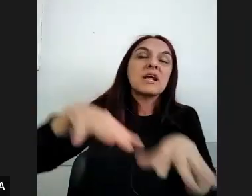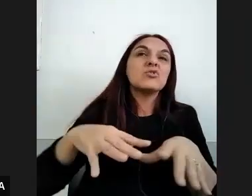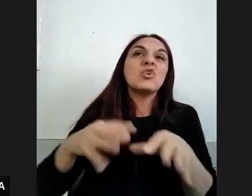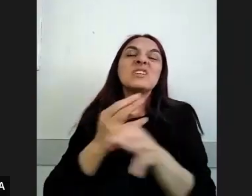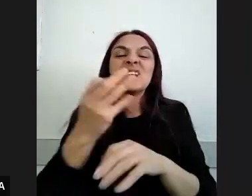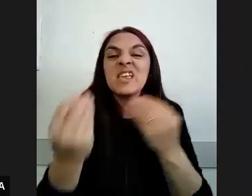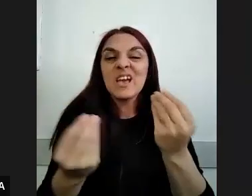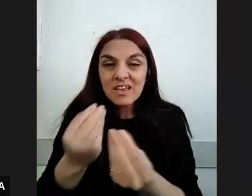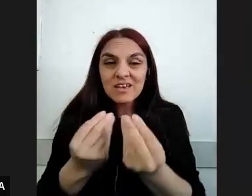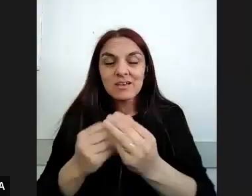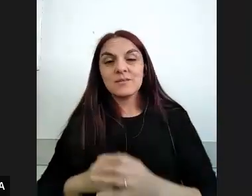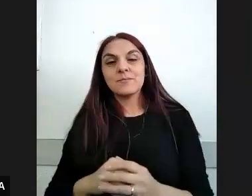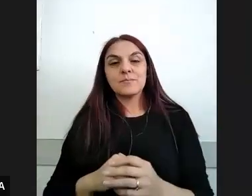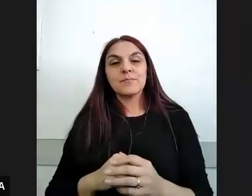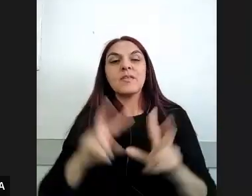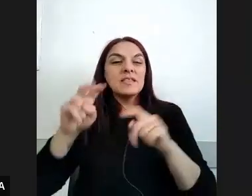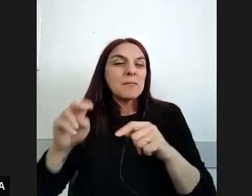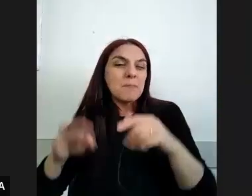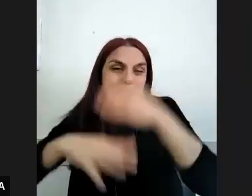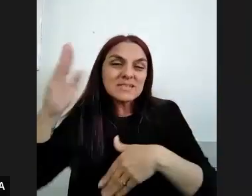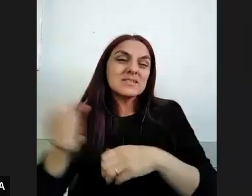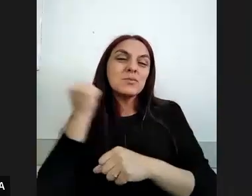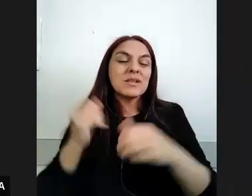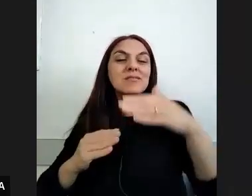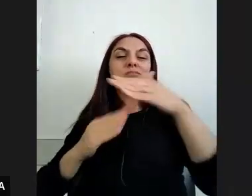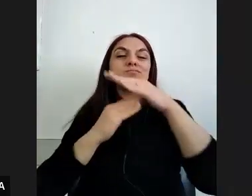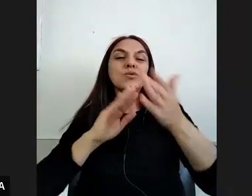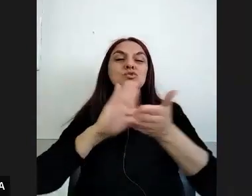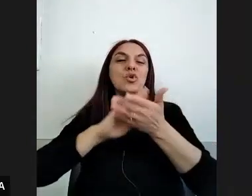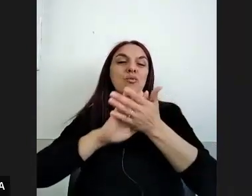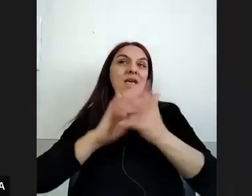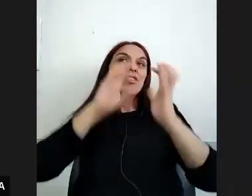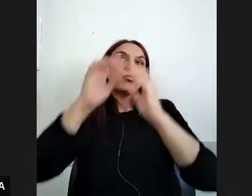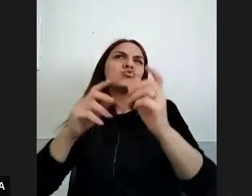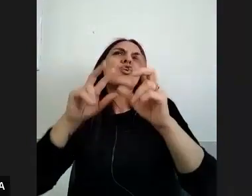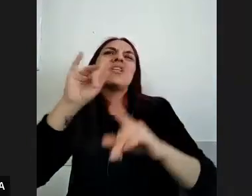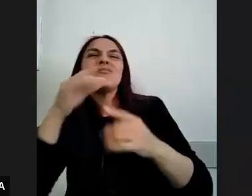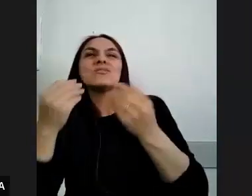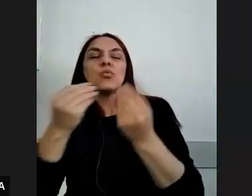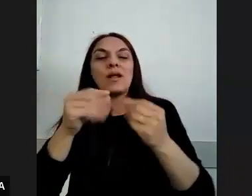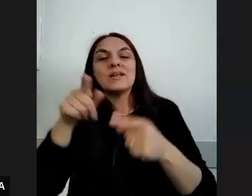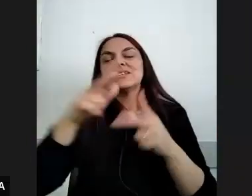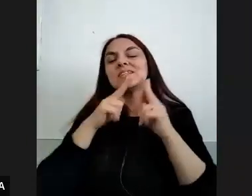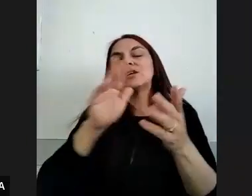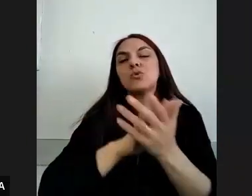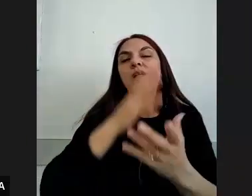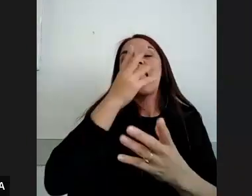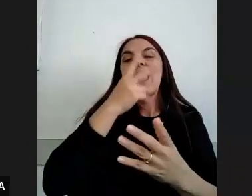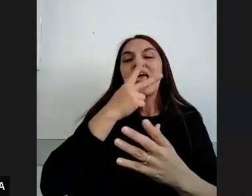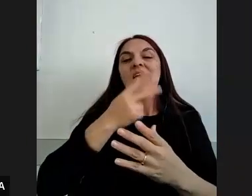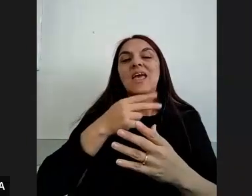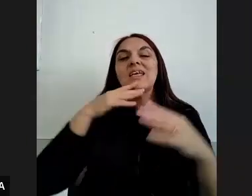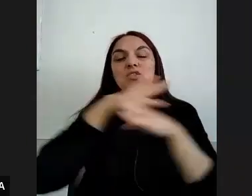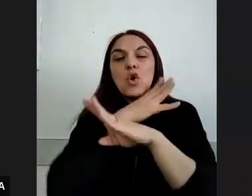centralidad digamos en términos de la complejización de discusiones bueno ella ponía lenguas y saberes y la otra cuestión súper